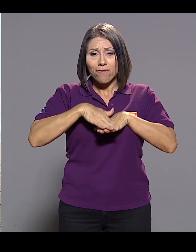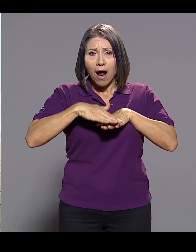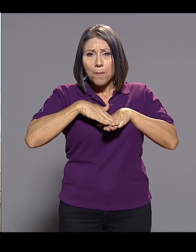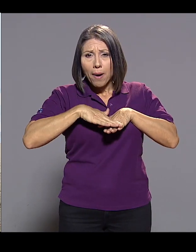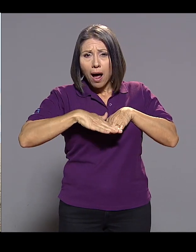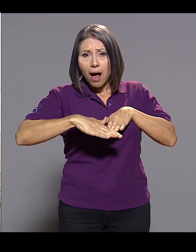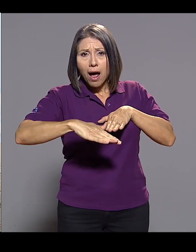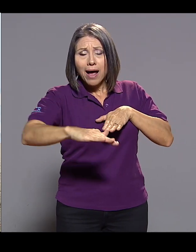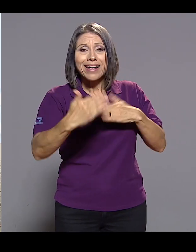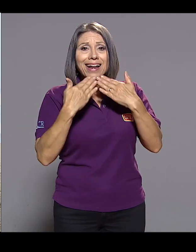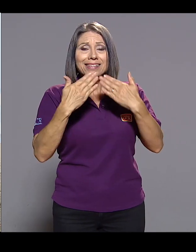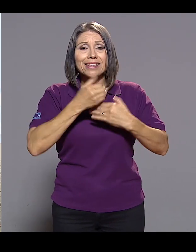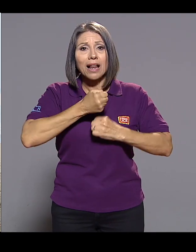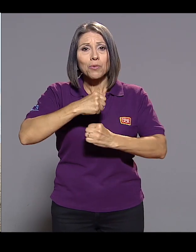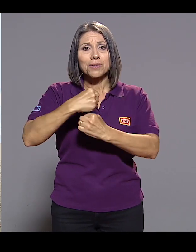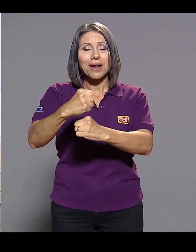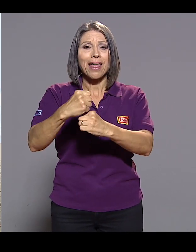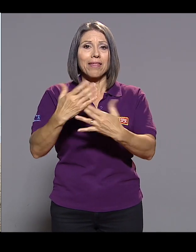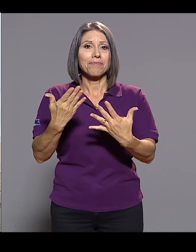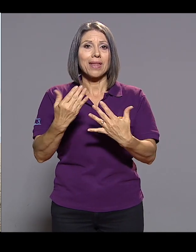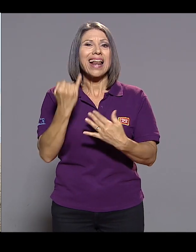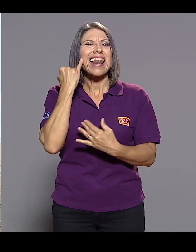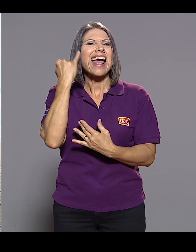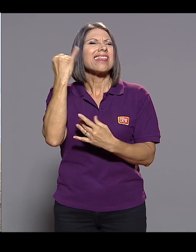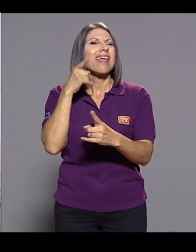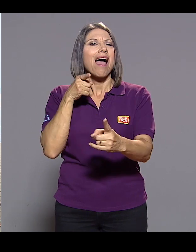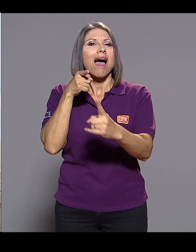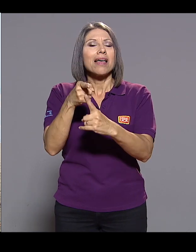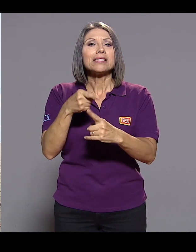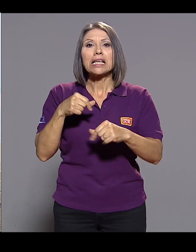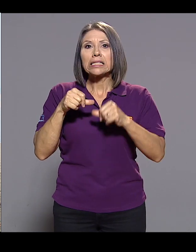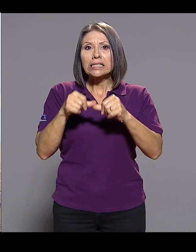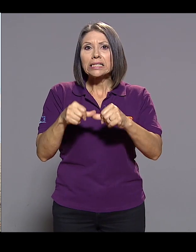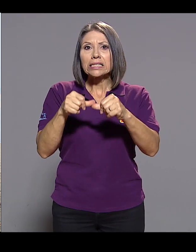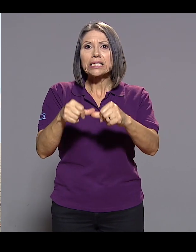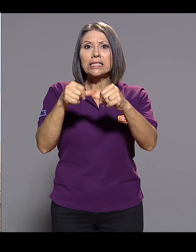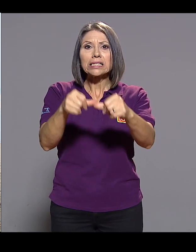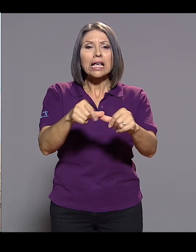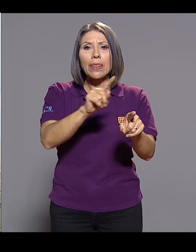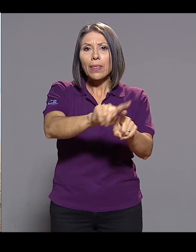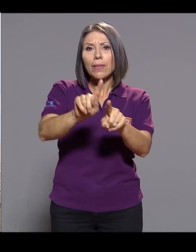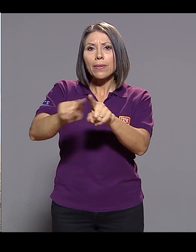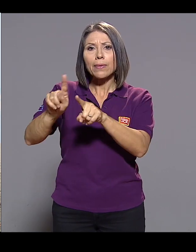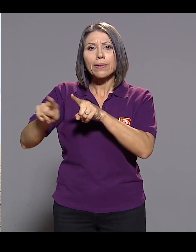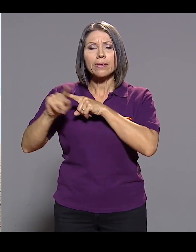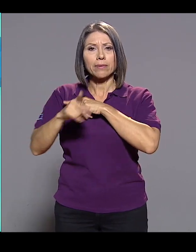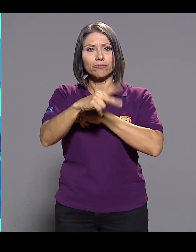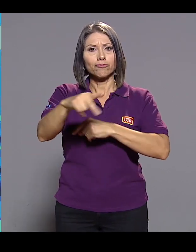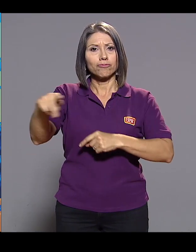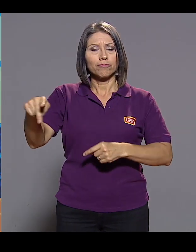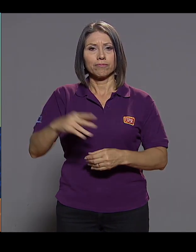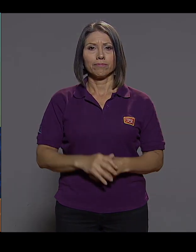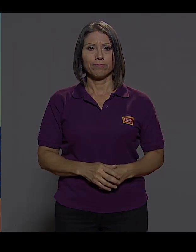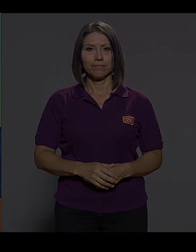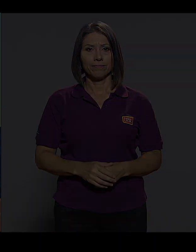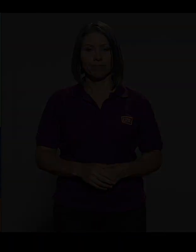la rampa de acceso gracias a la municipalidad y la idea es que siga creciendo en cada una de las playas